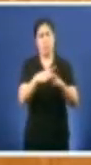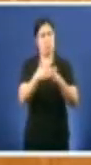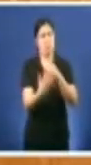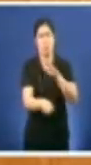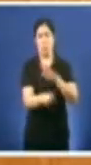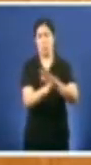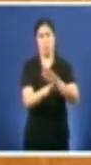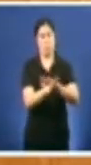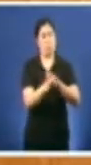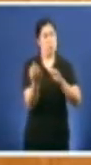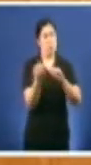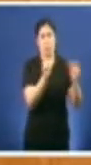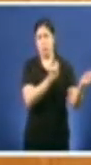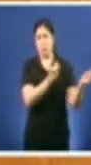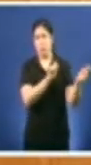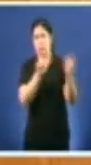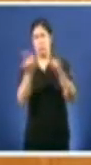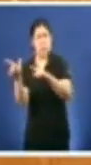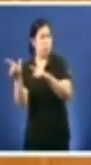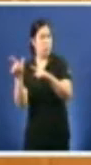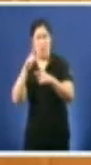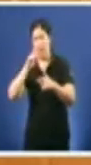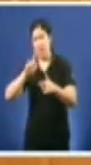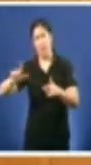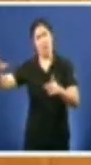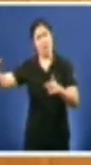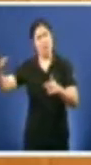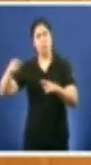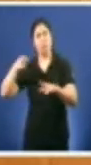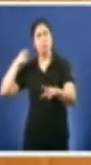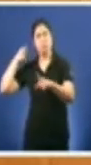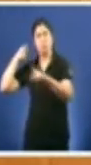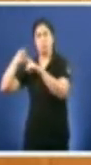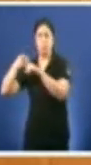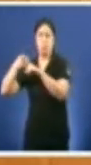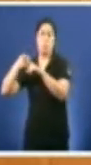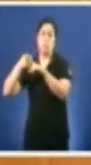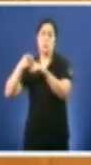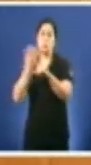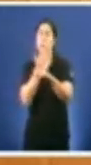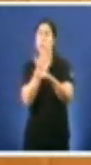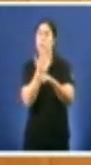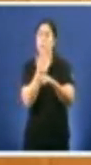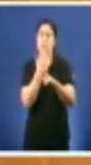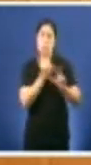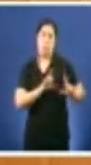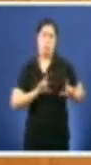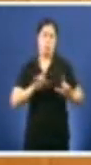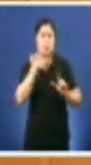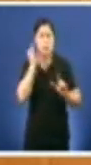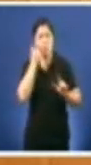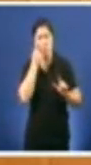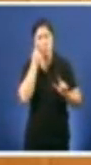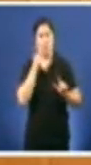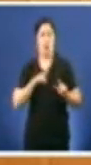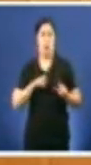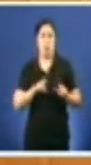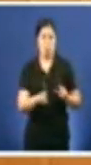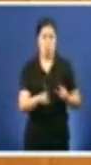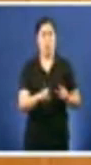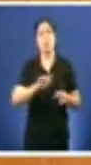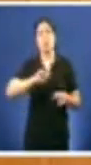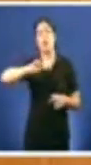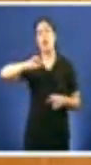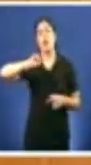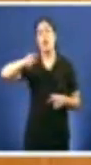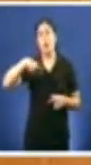cateterismos para radiarse para diagnosticarse dun cancro e despois inda por riba ter que esperar para aproveitar a